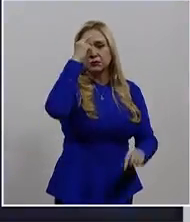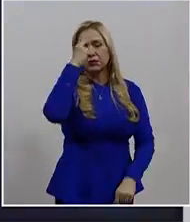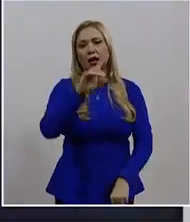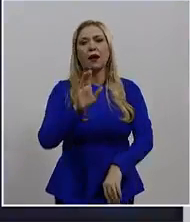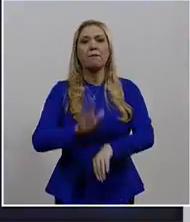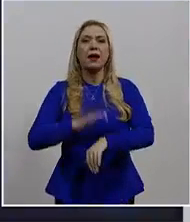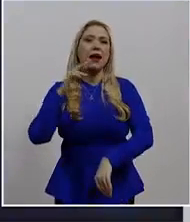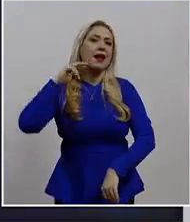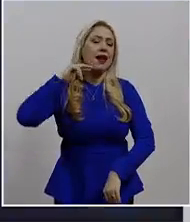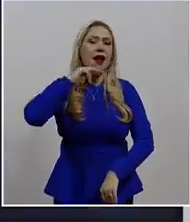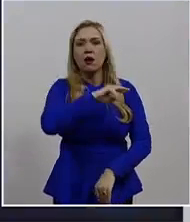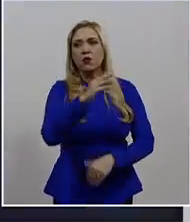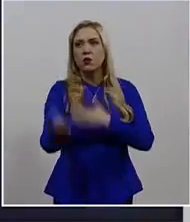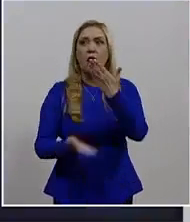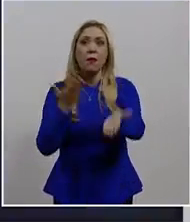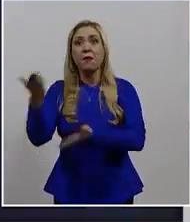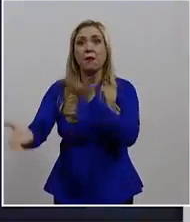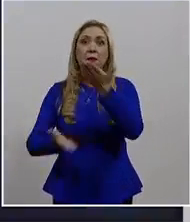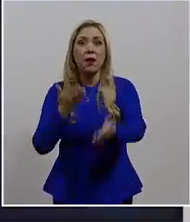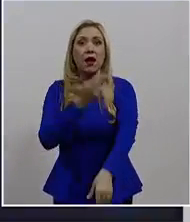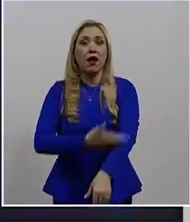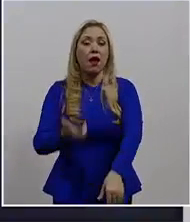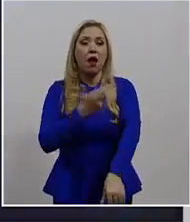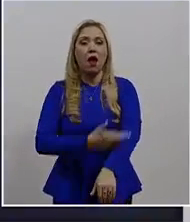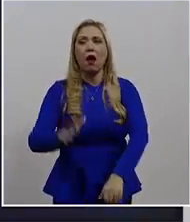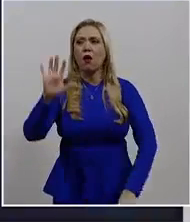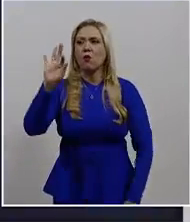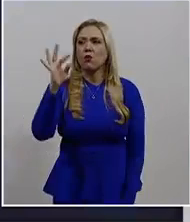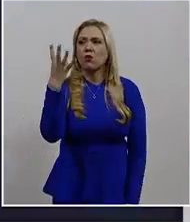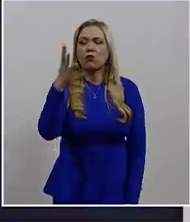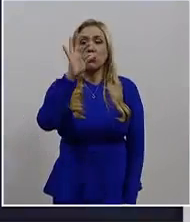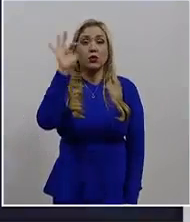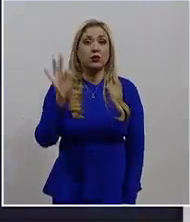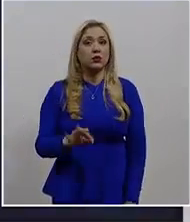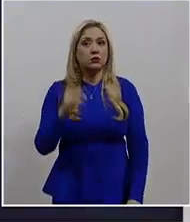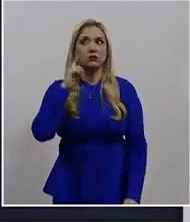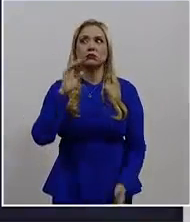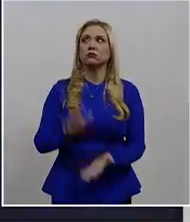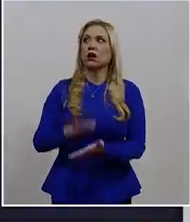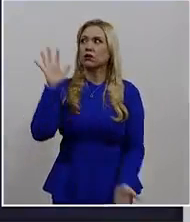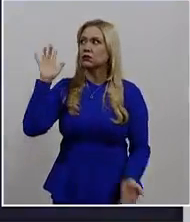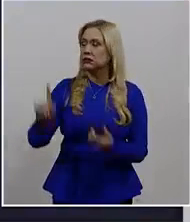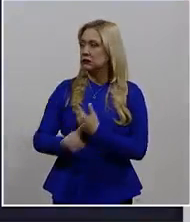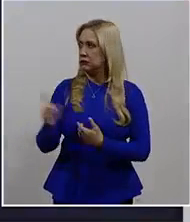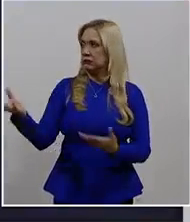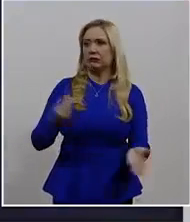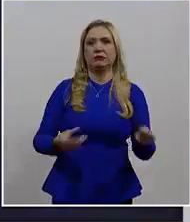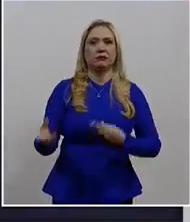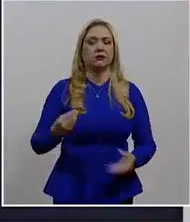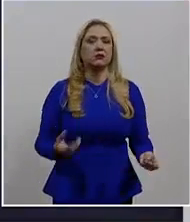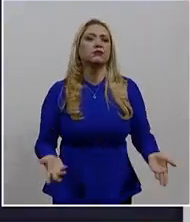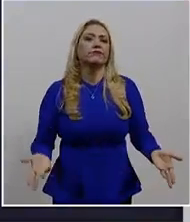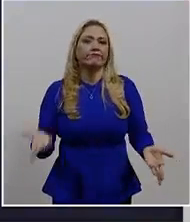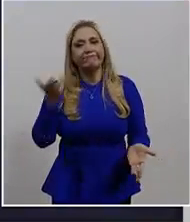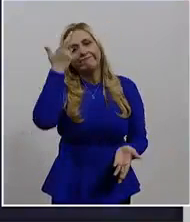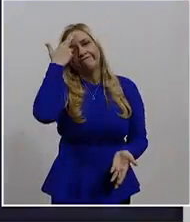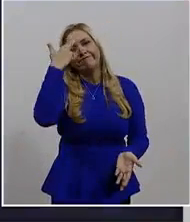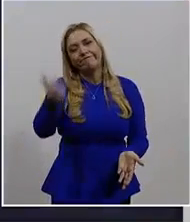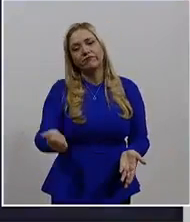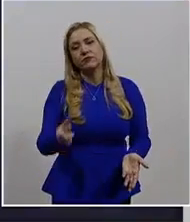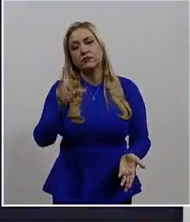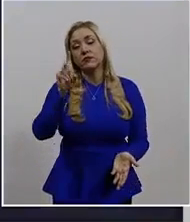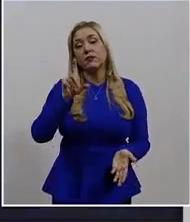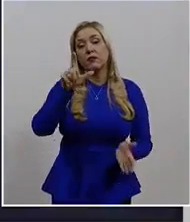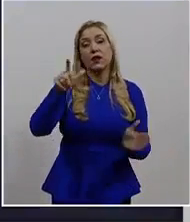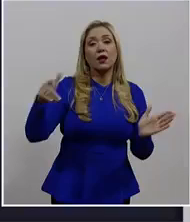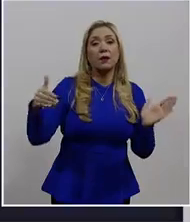solicitudes de conciliación de 44 por ciento respecto a diciembre del año pasado se han suscrito 37